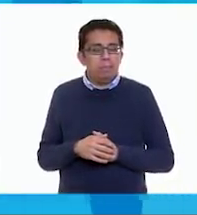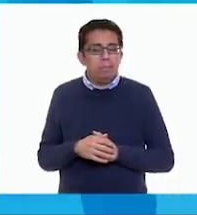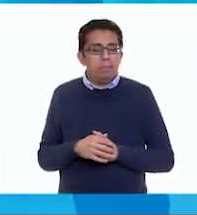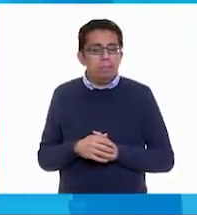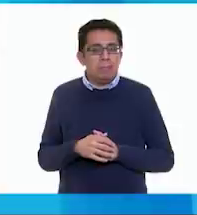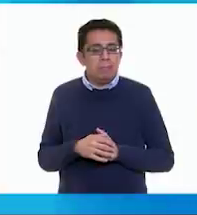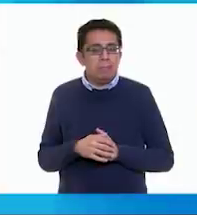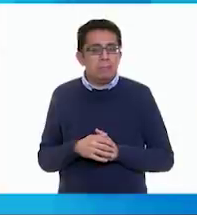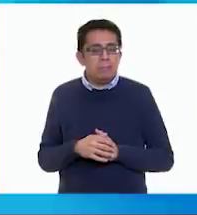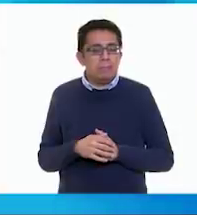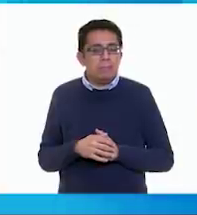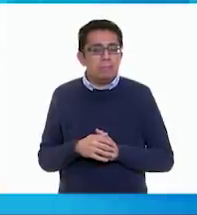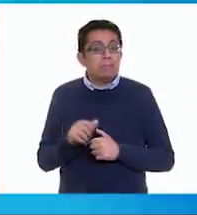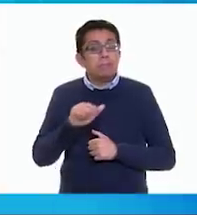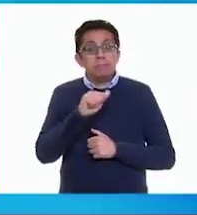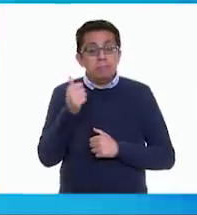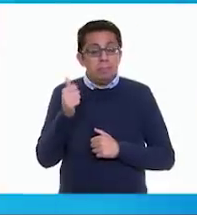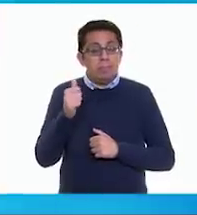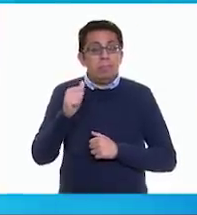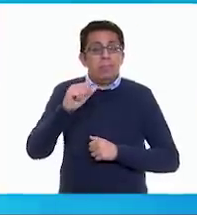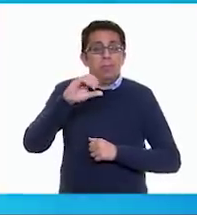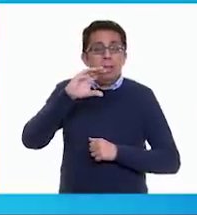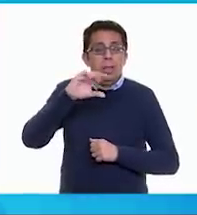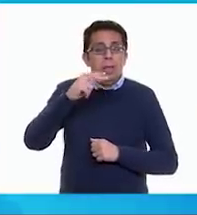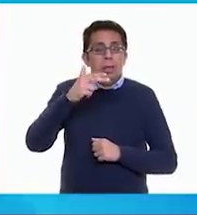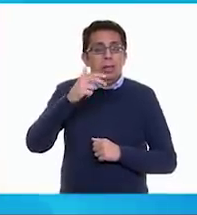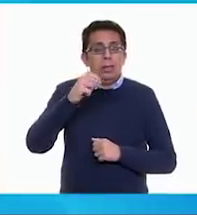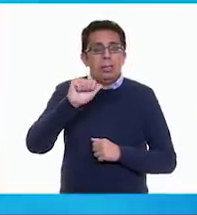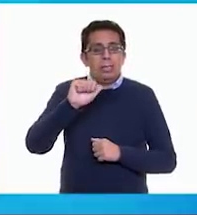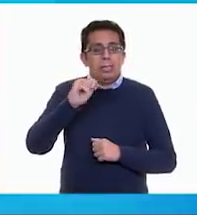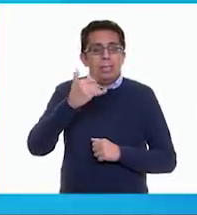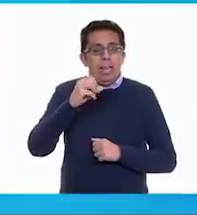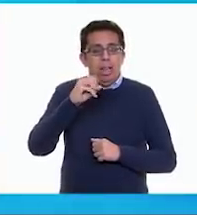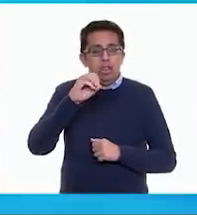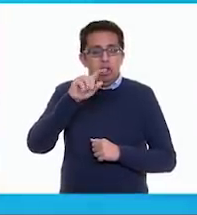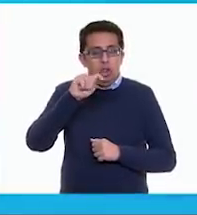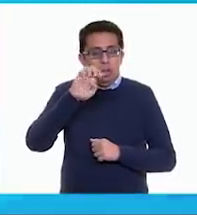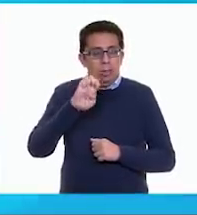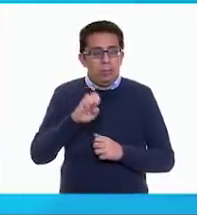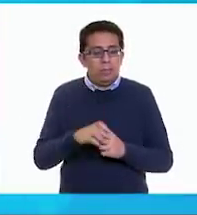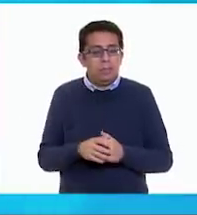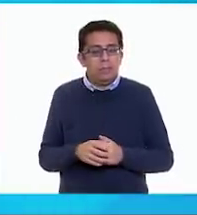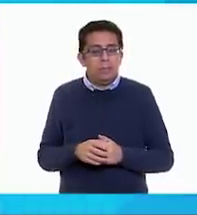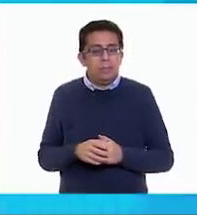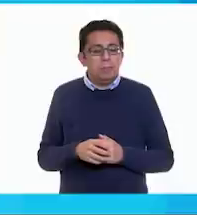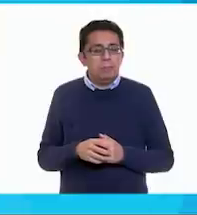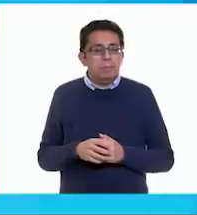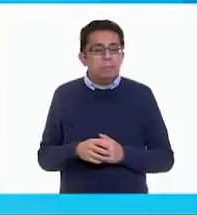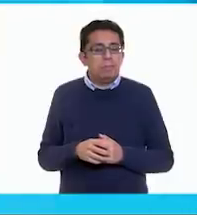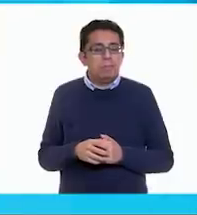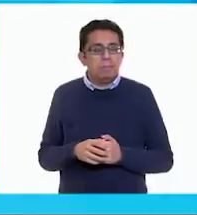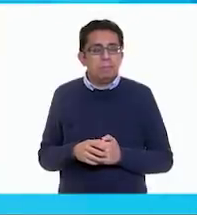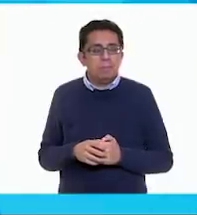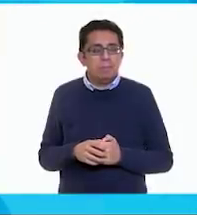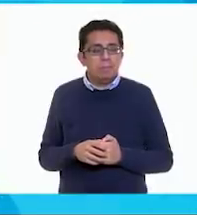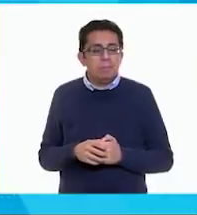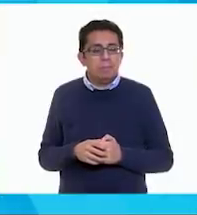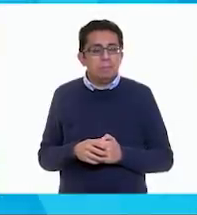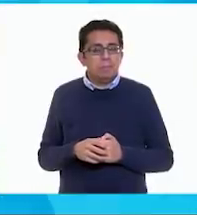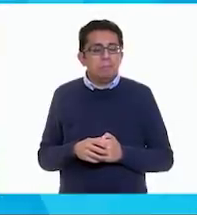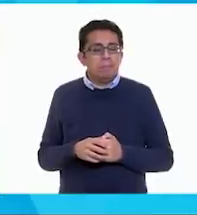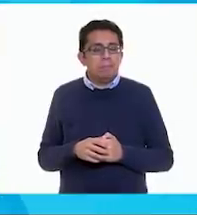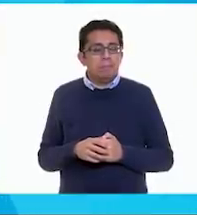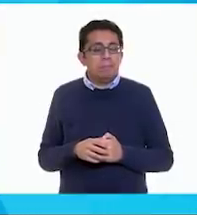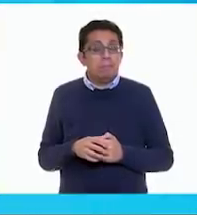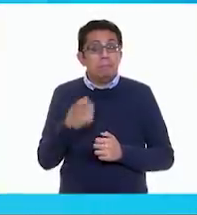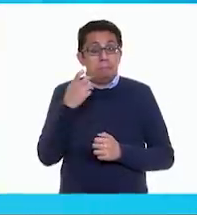papa dulce. ¿Y qué tal chayote? La cayote, sidra, pataste o tayota. Guau,